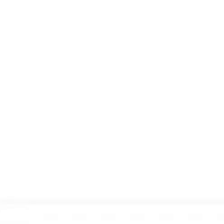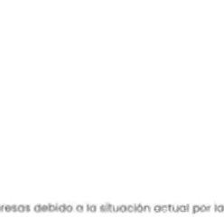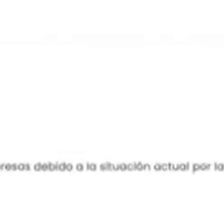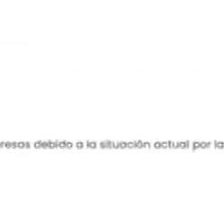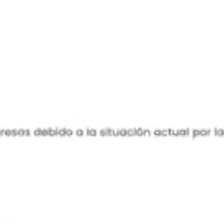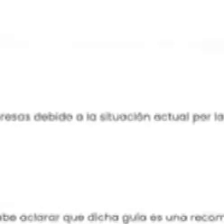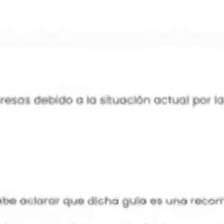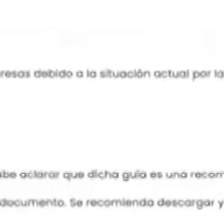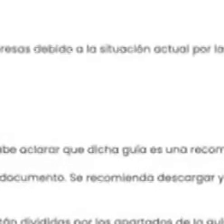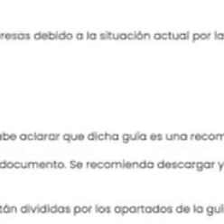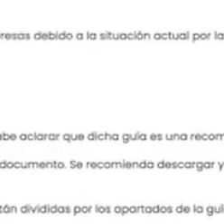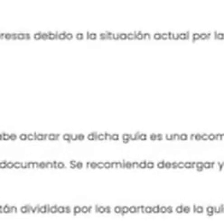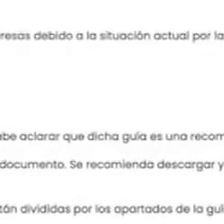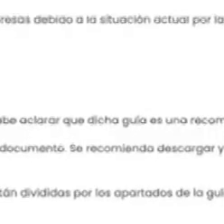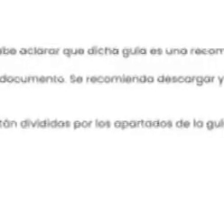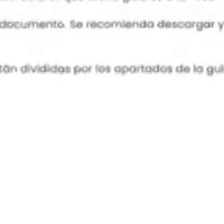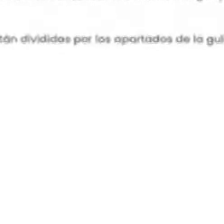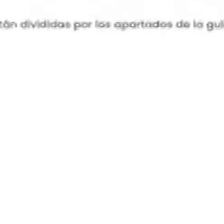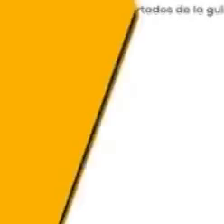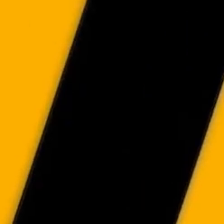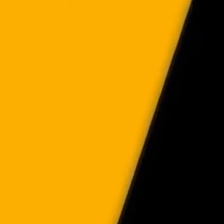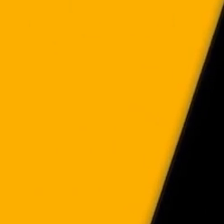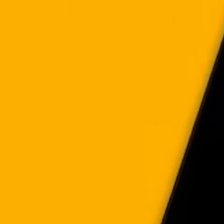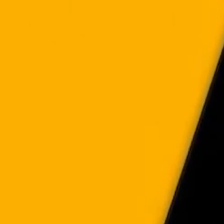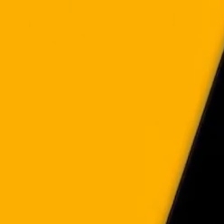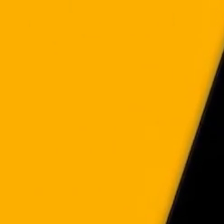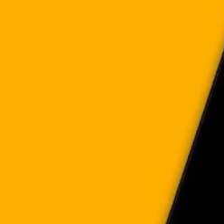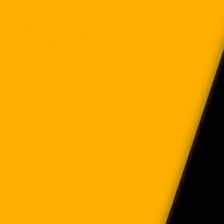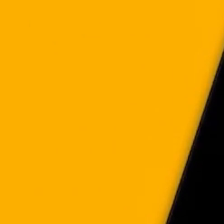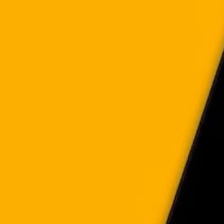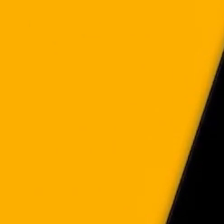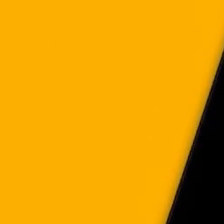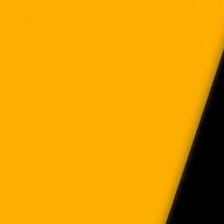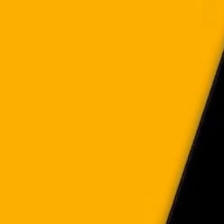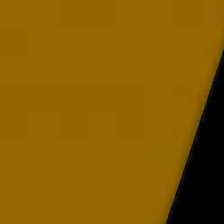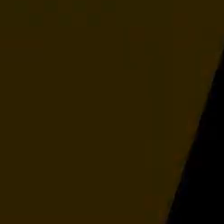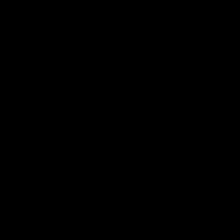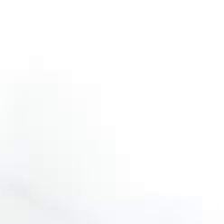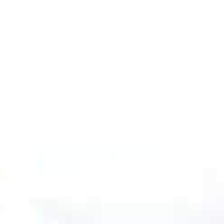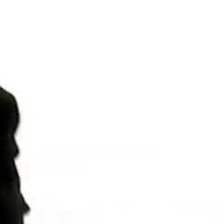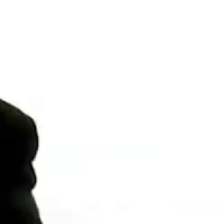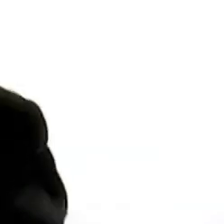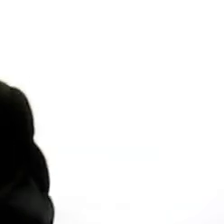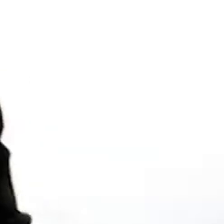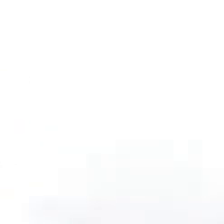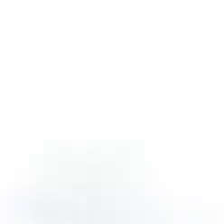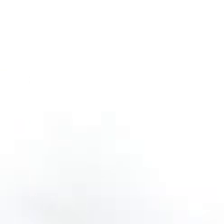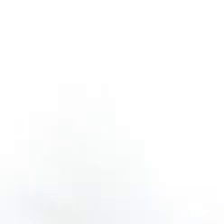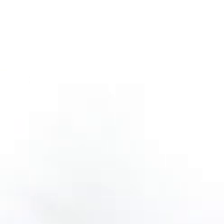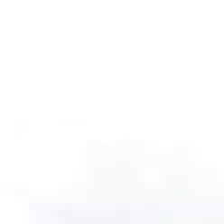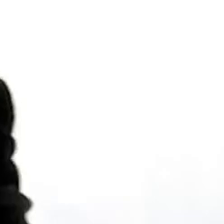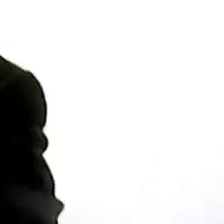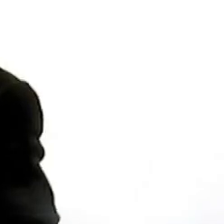cumplimiento de los lineamientos establecidos esta es una alianza del INA ICT y Canatur Hola les quiero